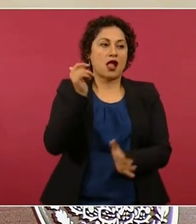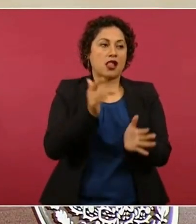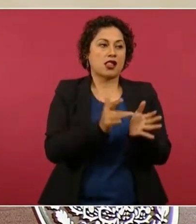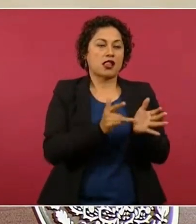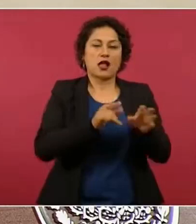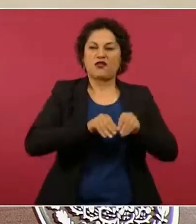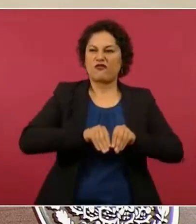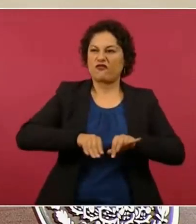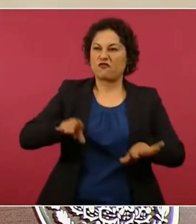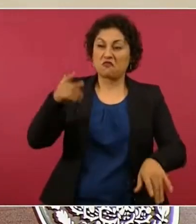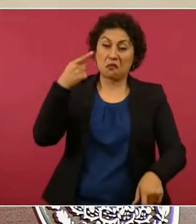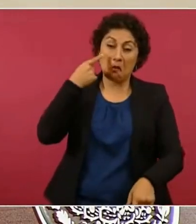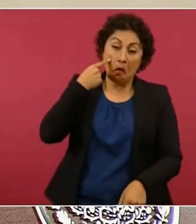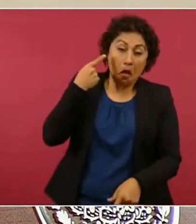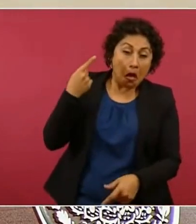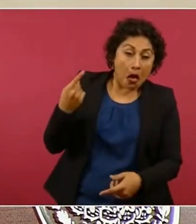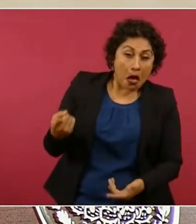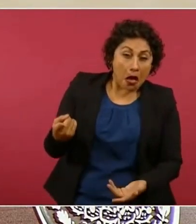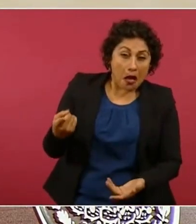Ya vieron